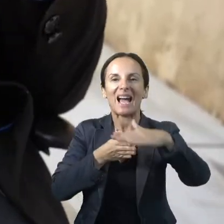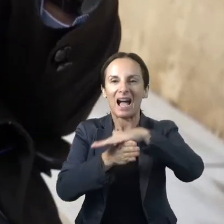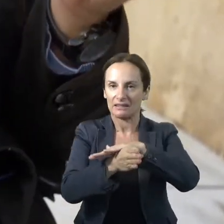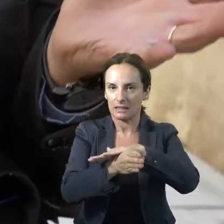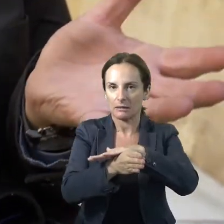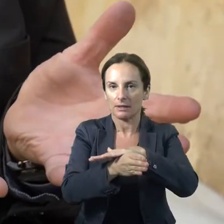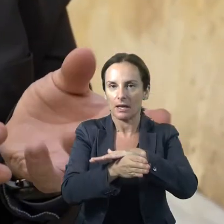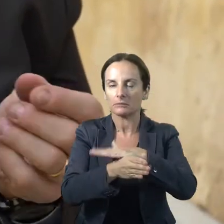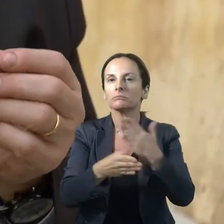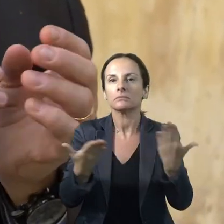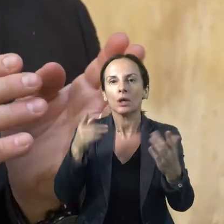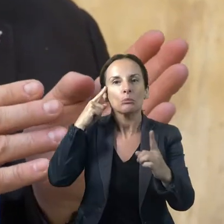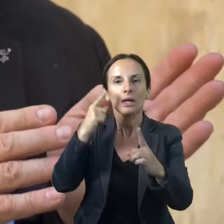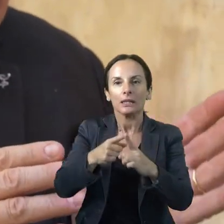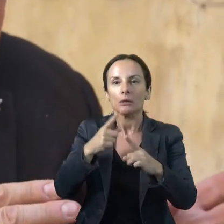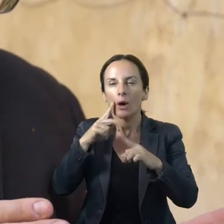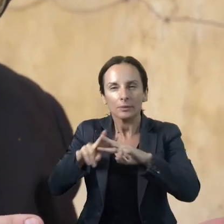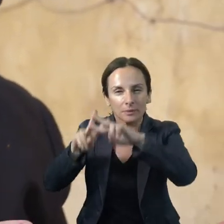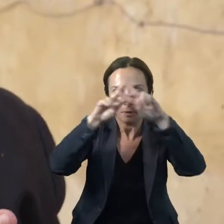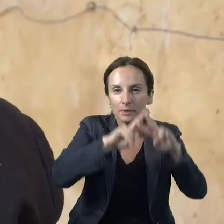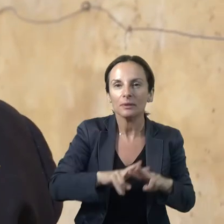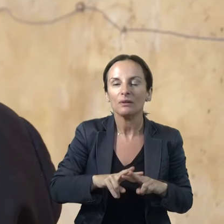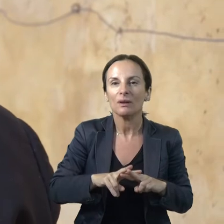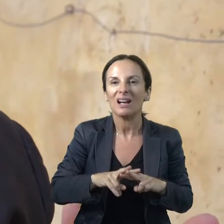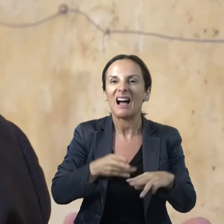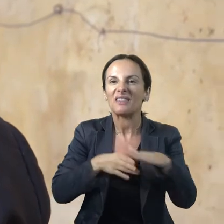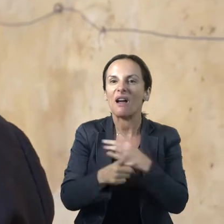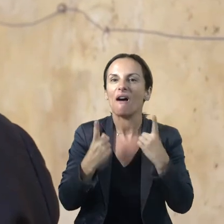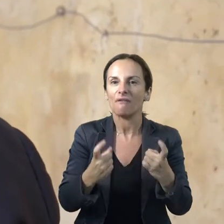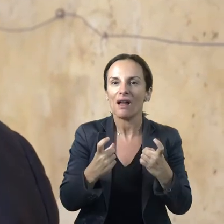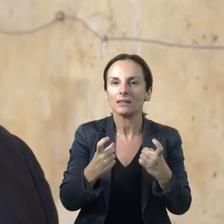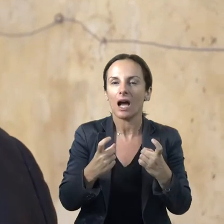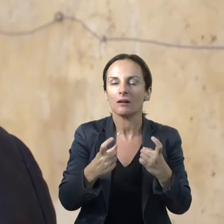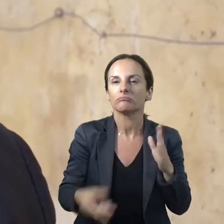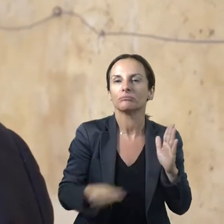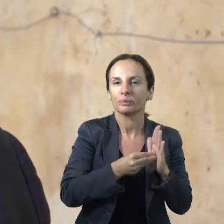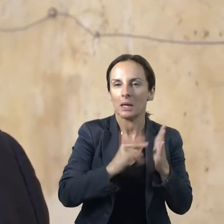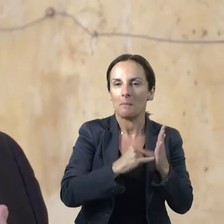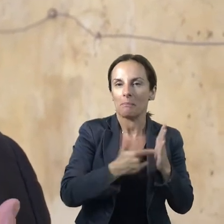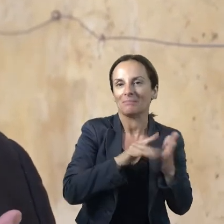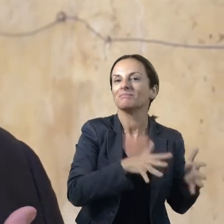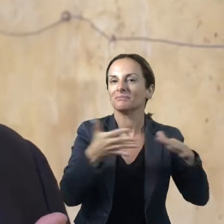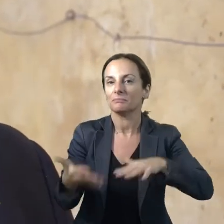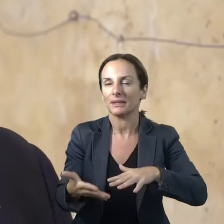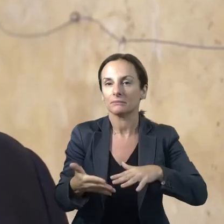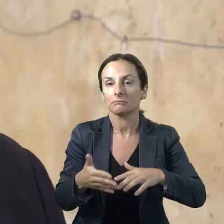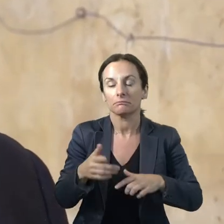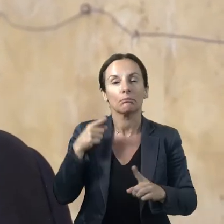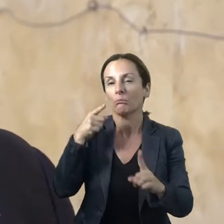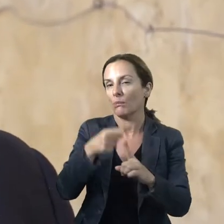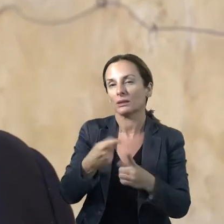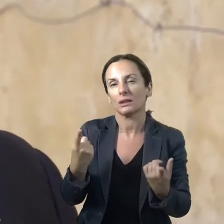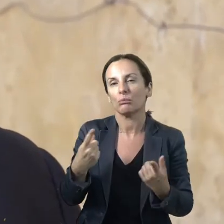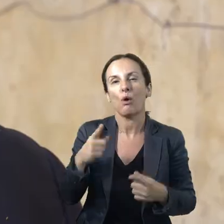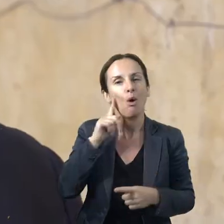todo lo que es el museo, y saber qué es lo que todavía falta por mejorar a nivel de accesibilidad. Es decir, que sea cómodo y